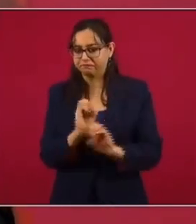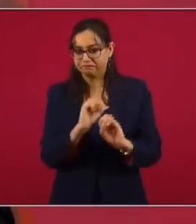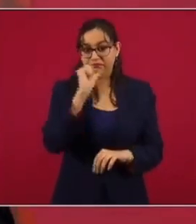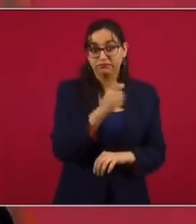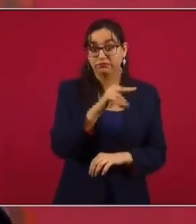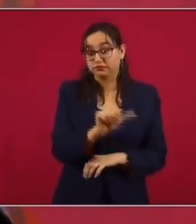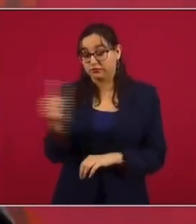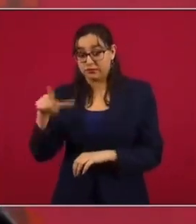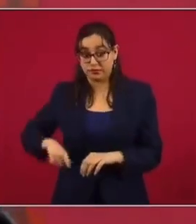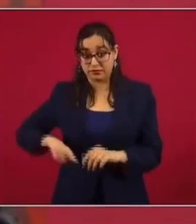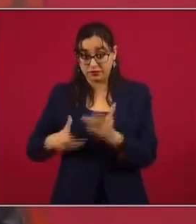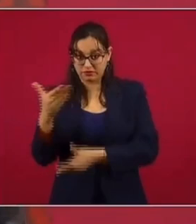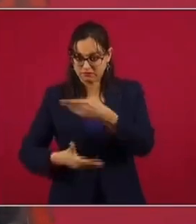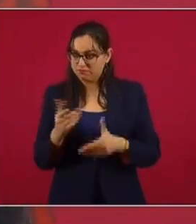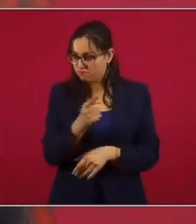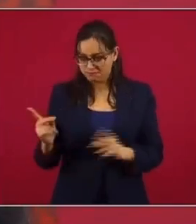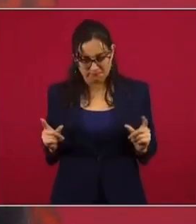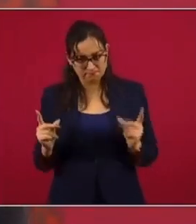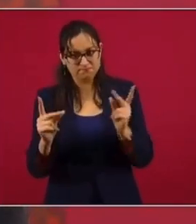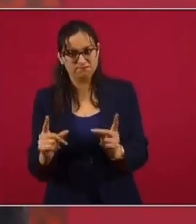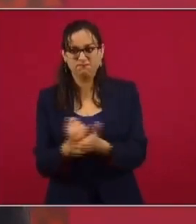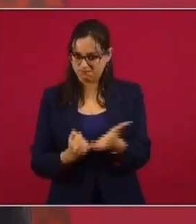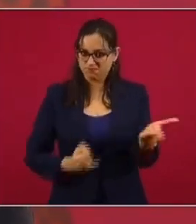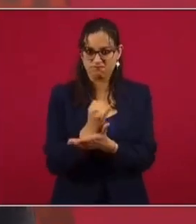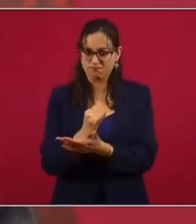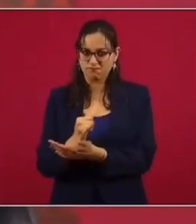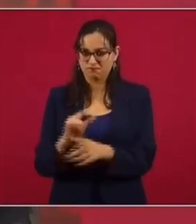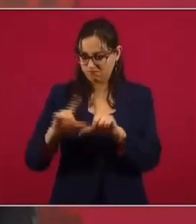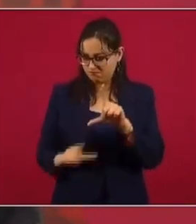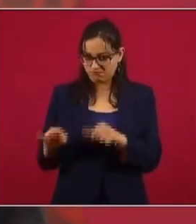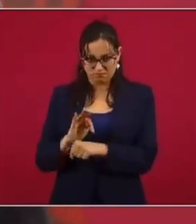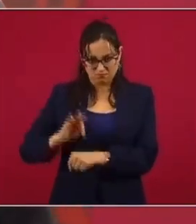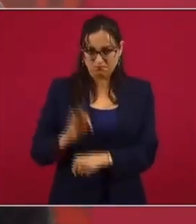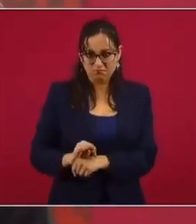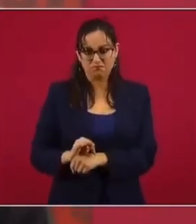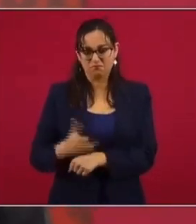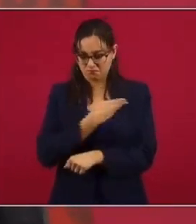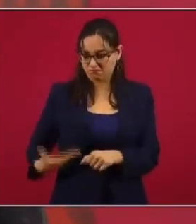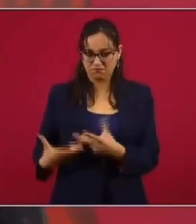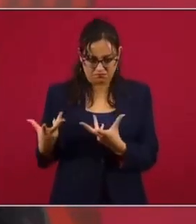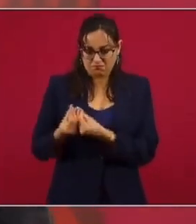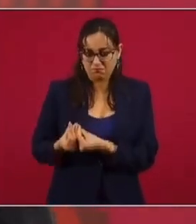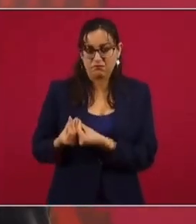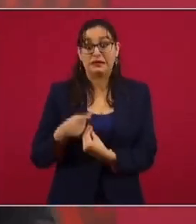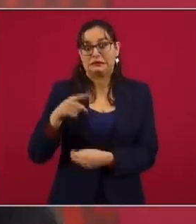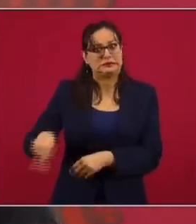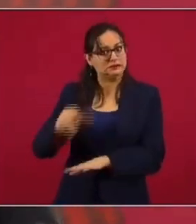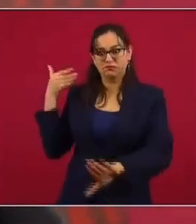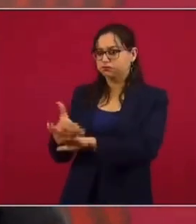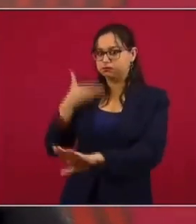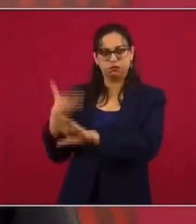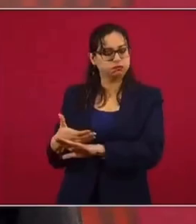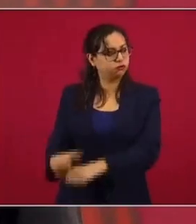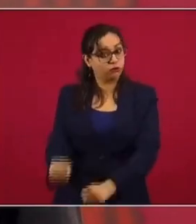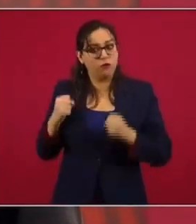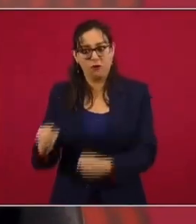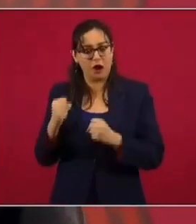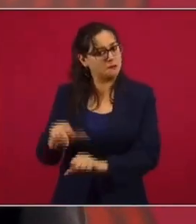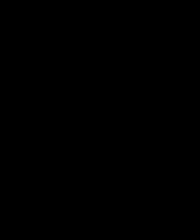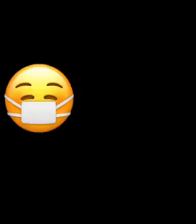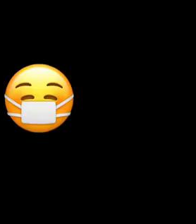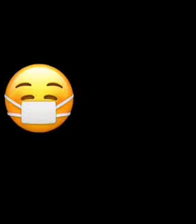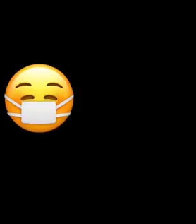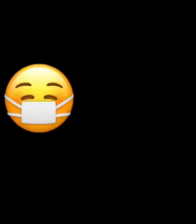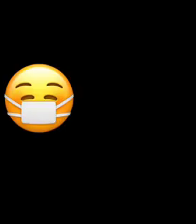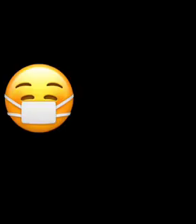con más definición, más cercanos a lo que piensa el presidente, a esos les dan, pero duro.